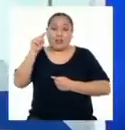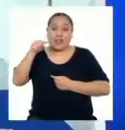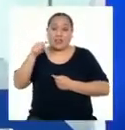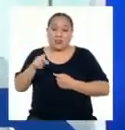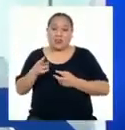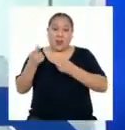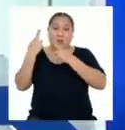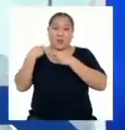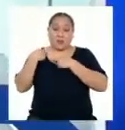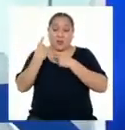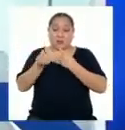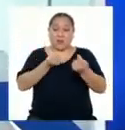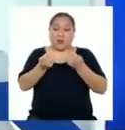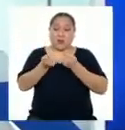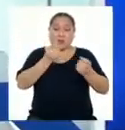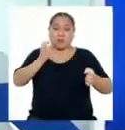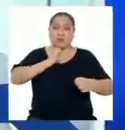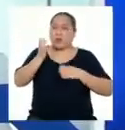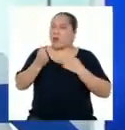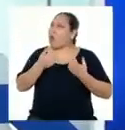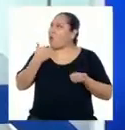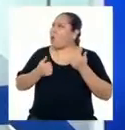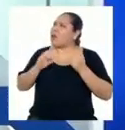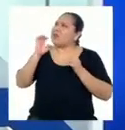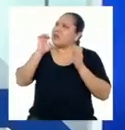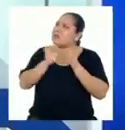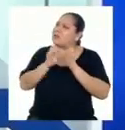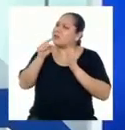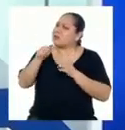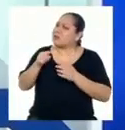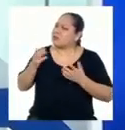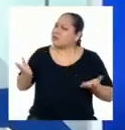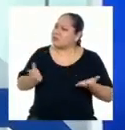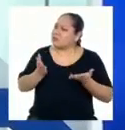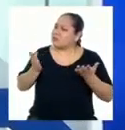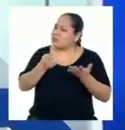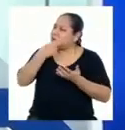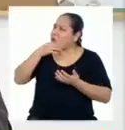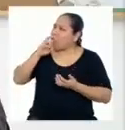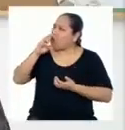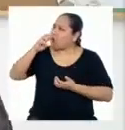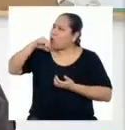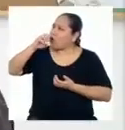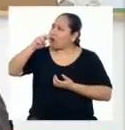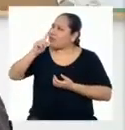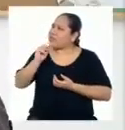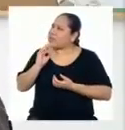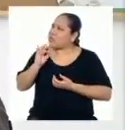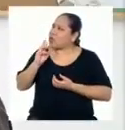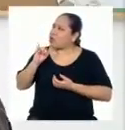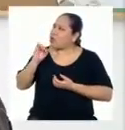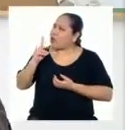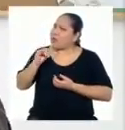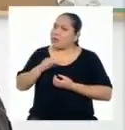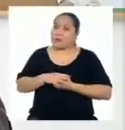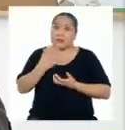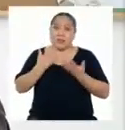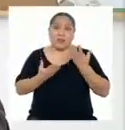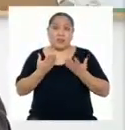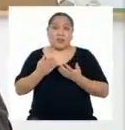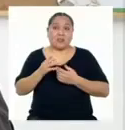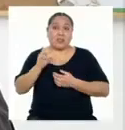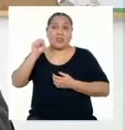¿Cuáles podrían ser ejemplos de esos neurotransmisores que son potenciados por las hormonas tiroideas? Tal vez has escuchado de la